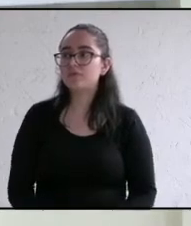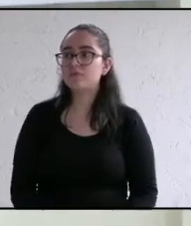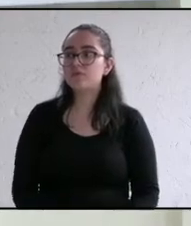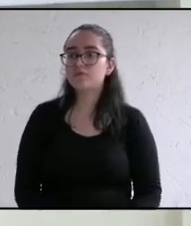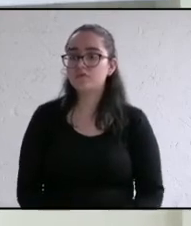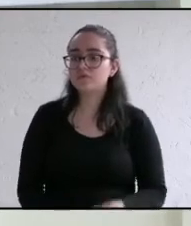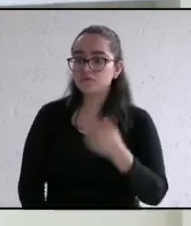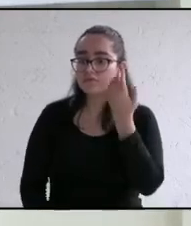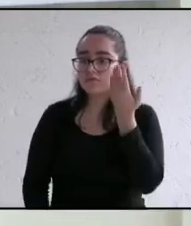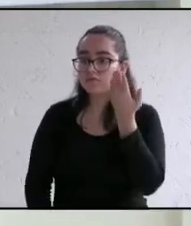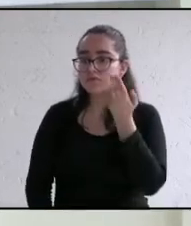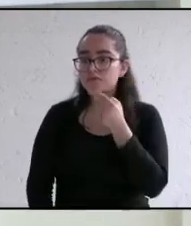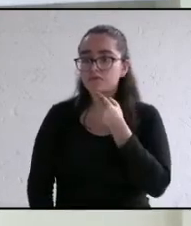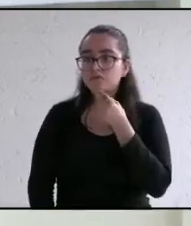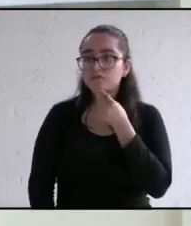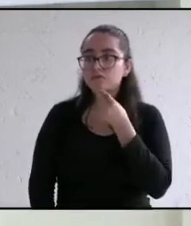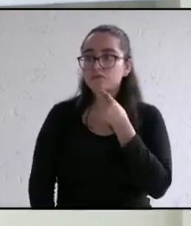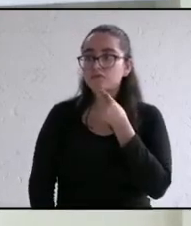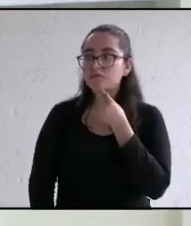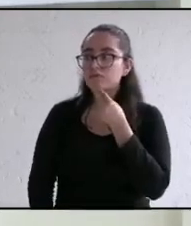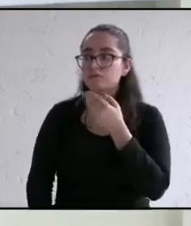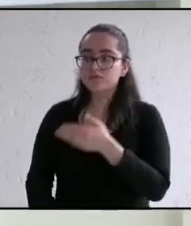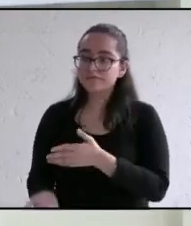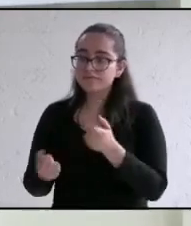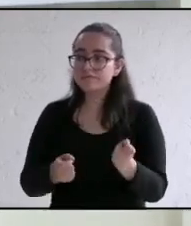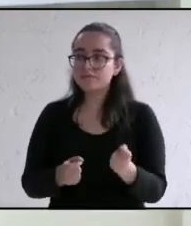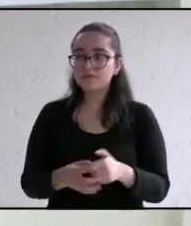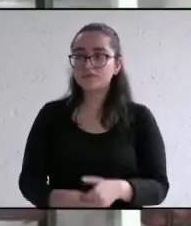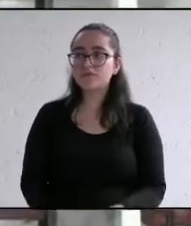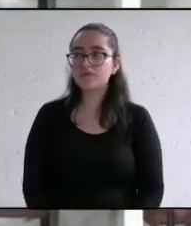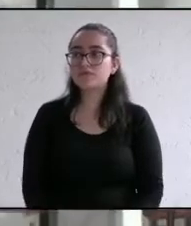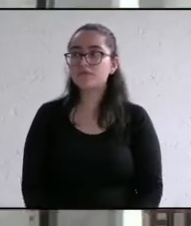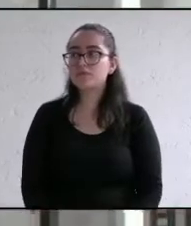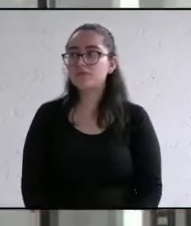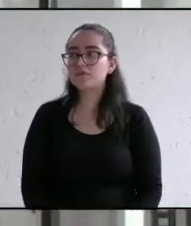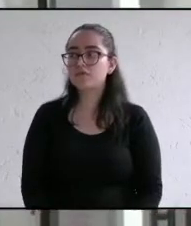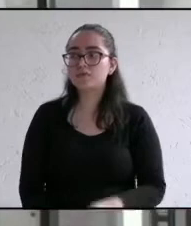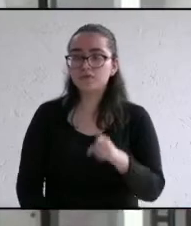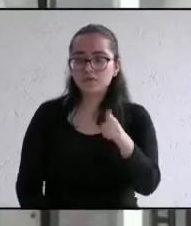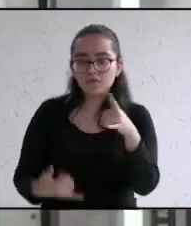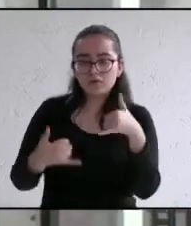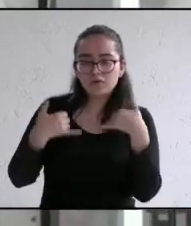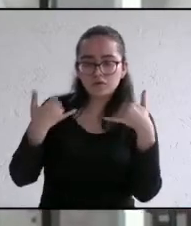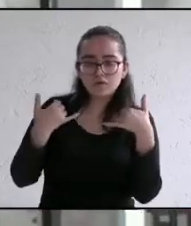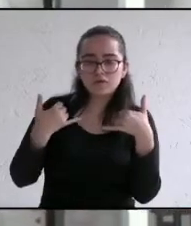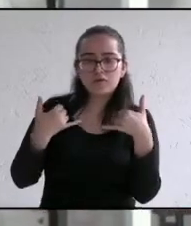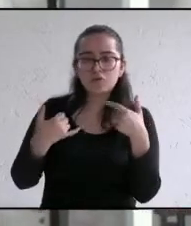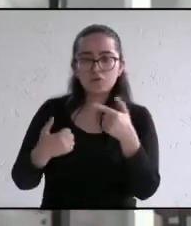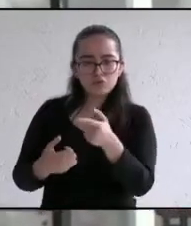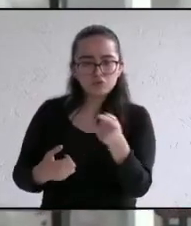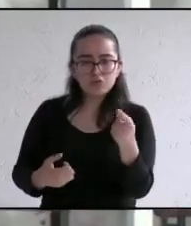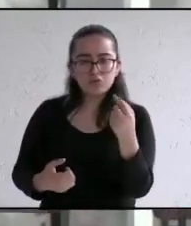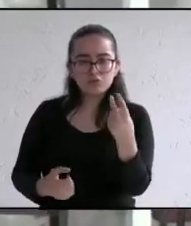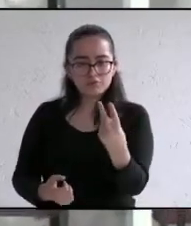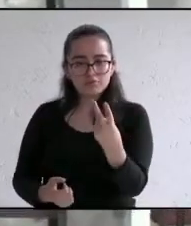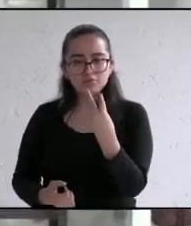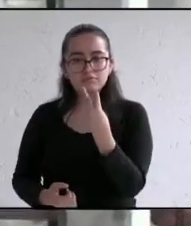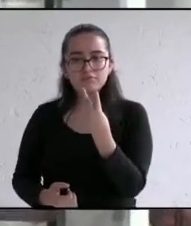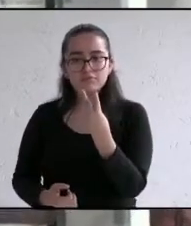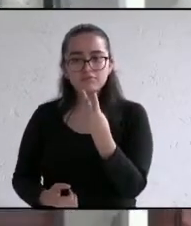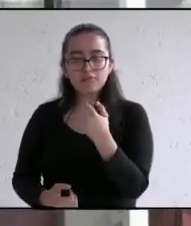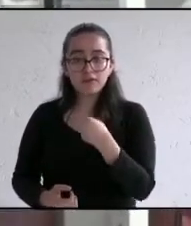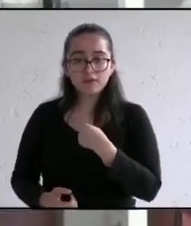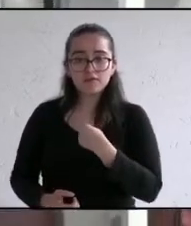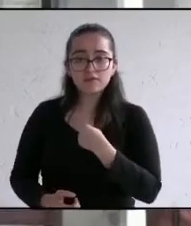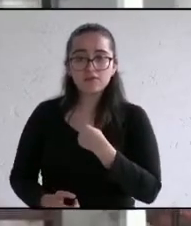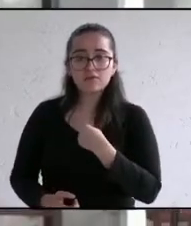desea hacer uso de su tiempo adelante candidato a ti joven que me está escuchando aquí estoy